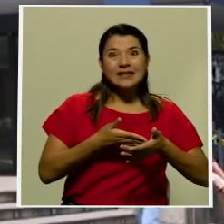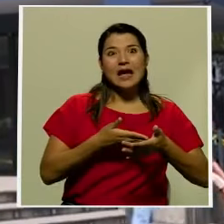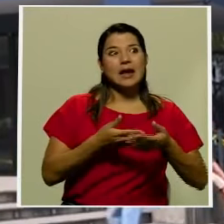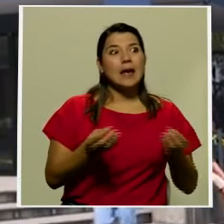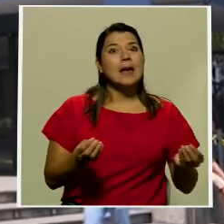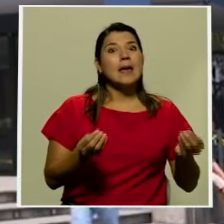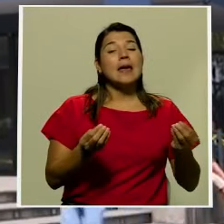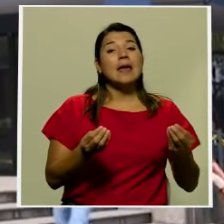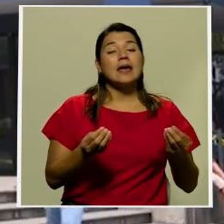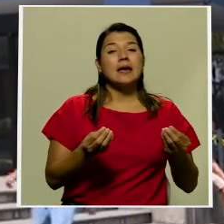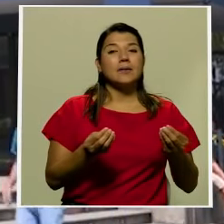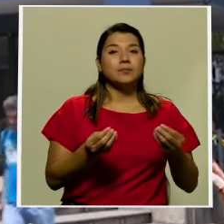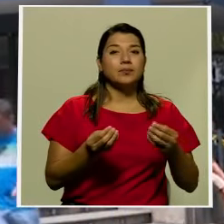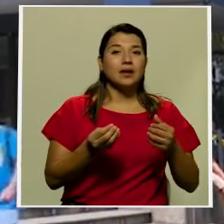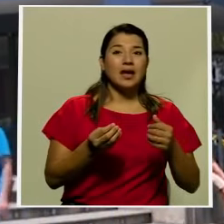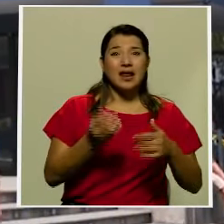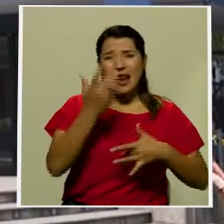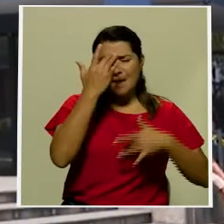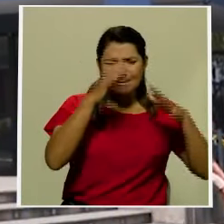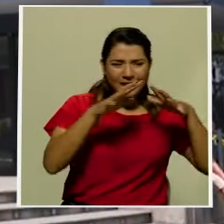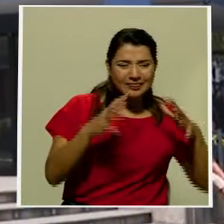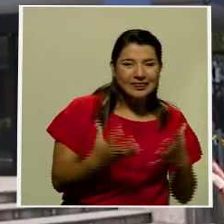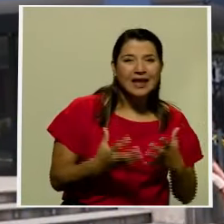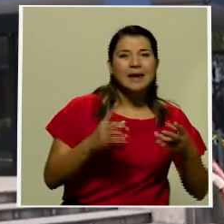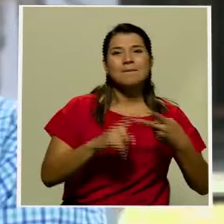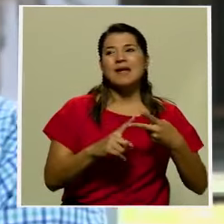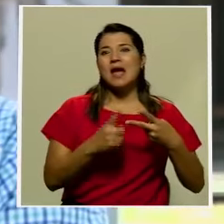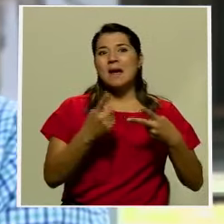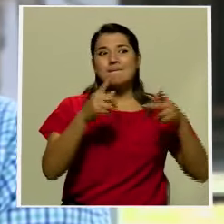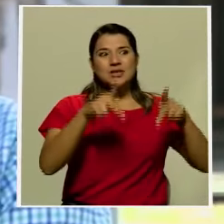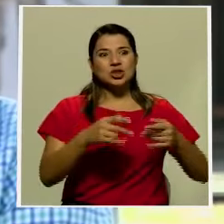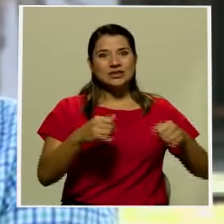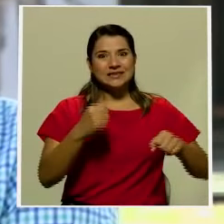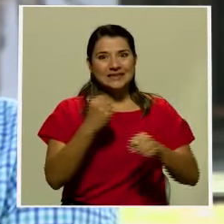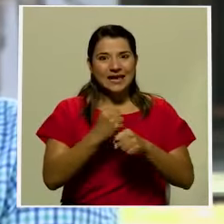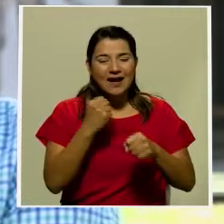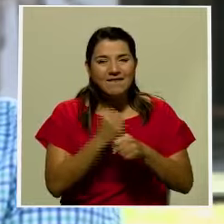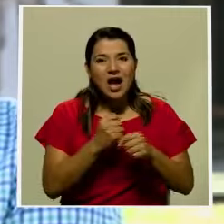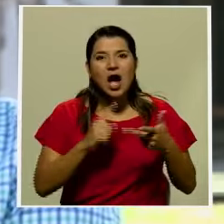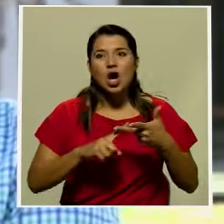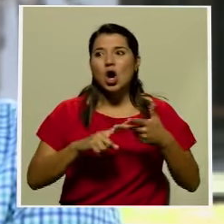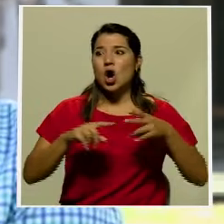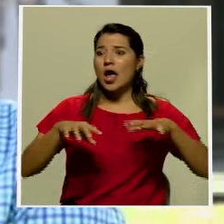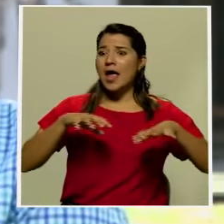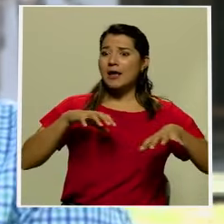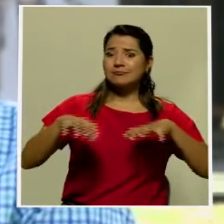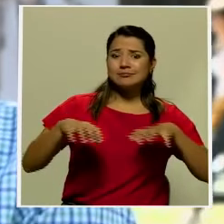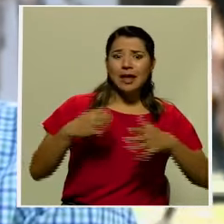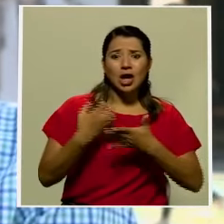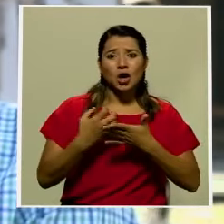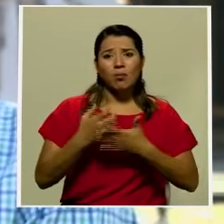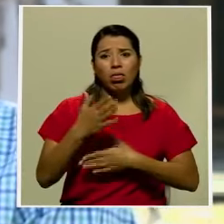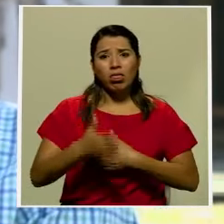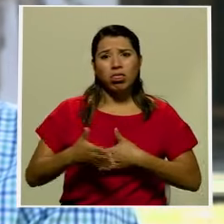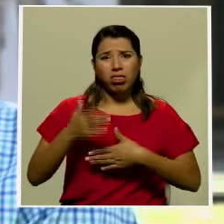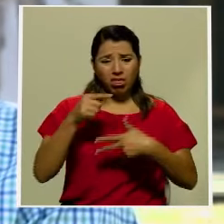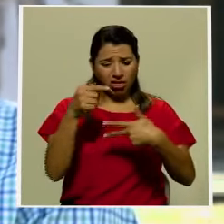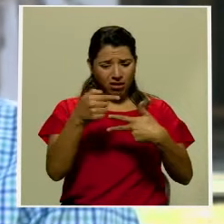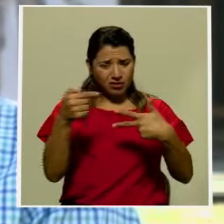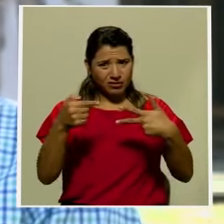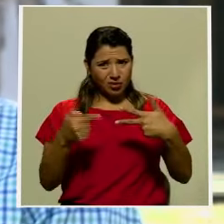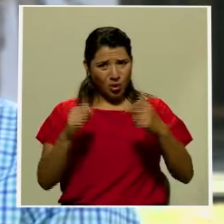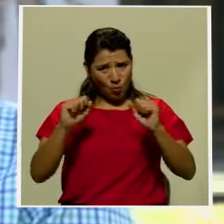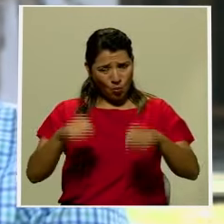temas a los partidos políticos en esta campaña? El tema particularmente de las propuestas